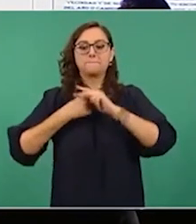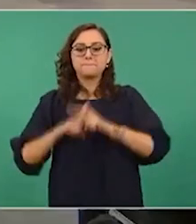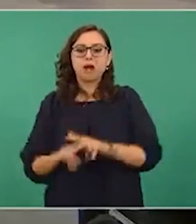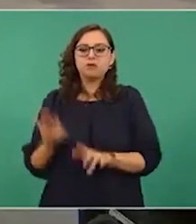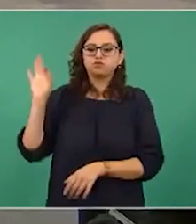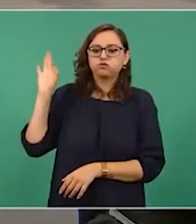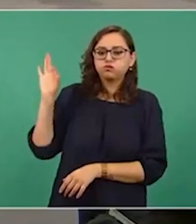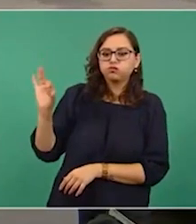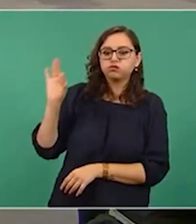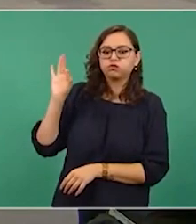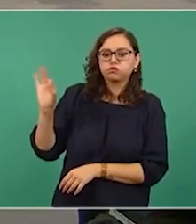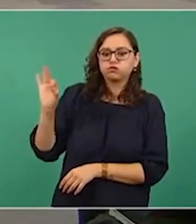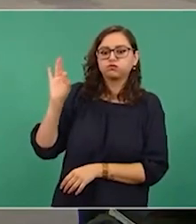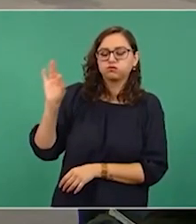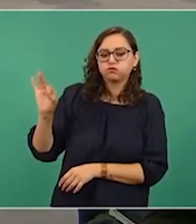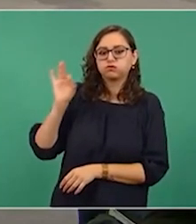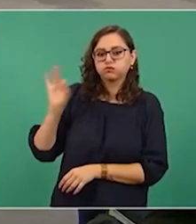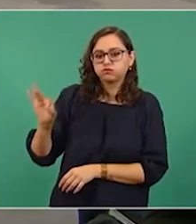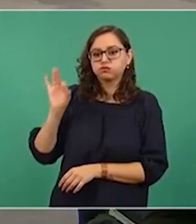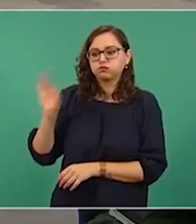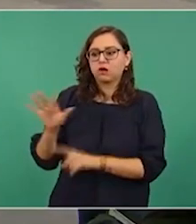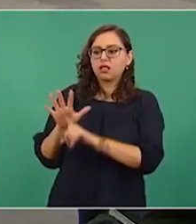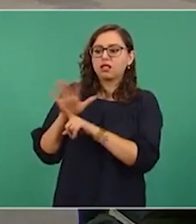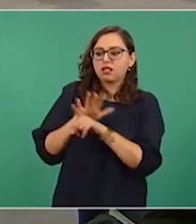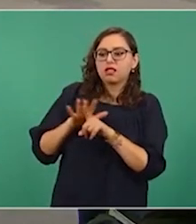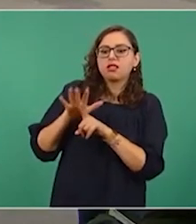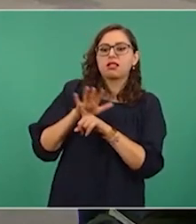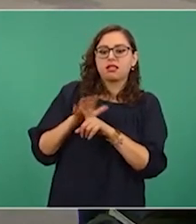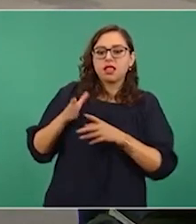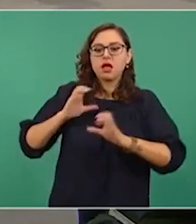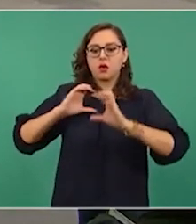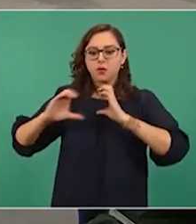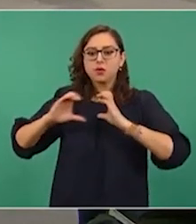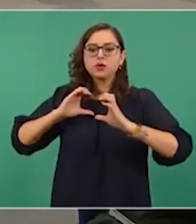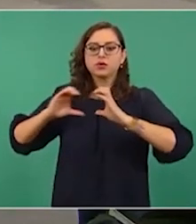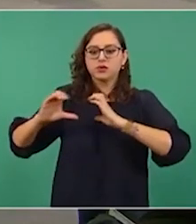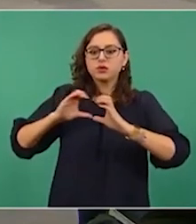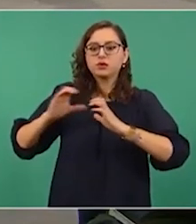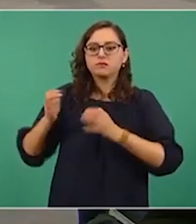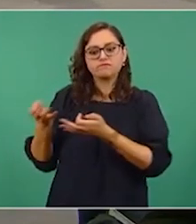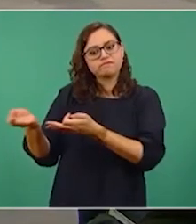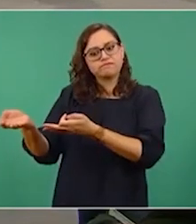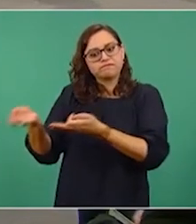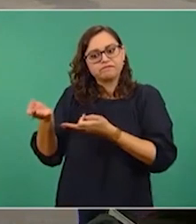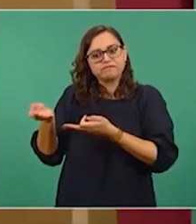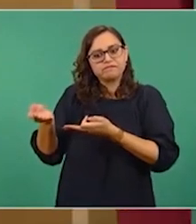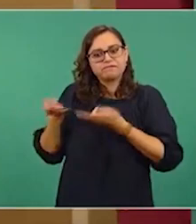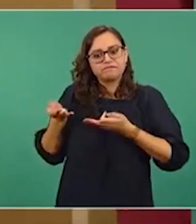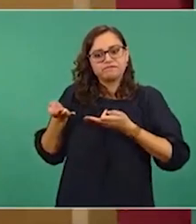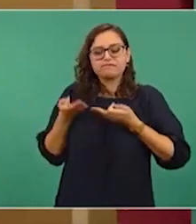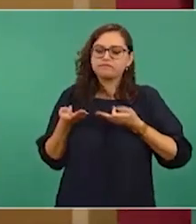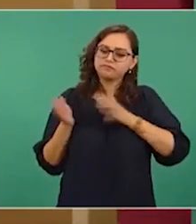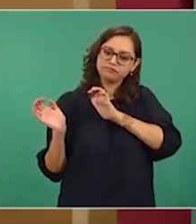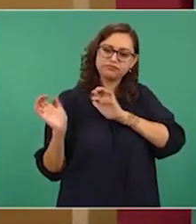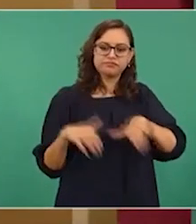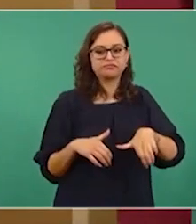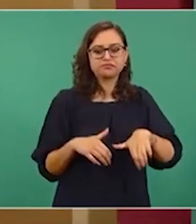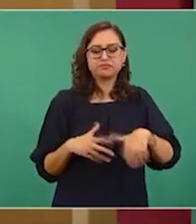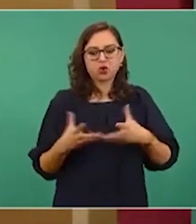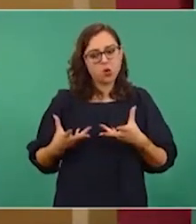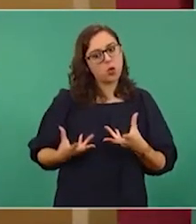este proceso de comunicación, de persuasión, de reclutamiento,